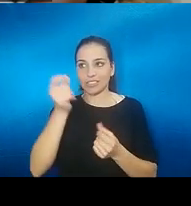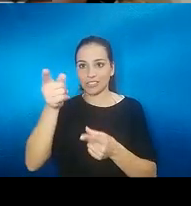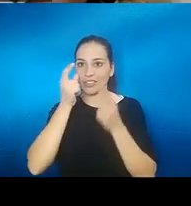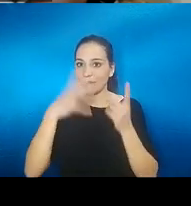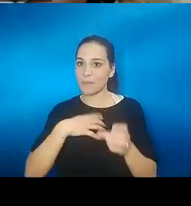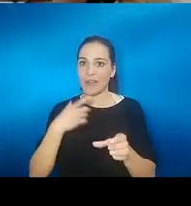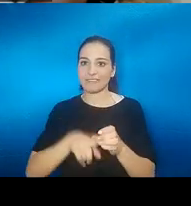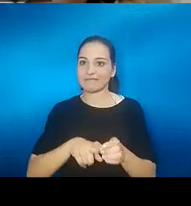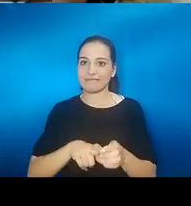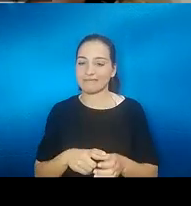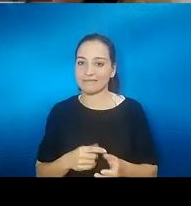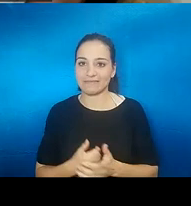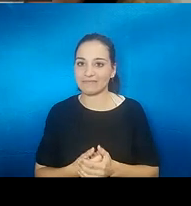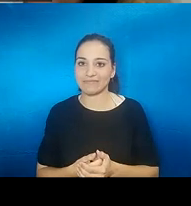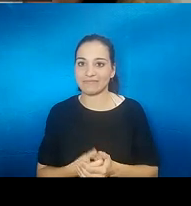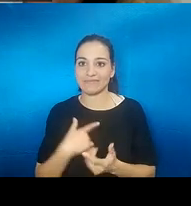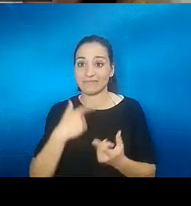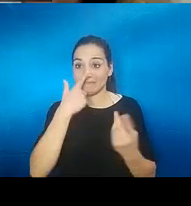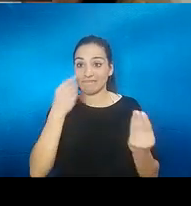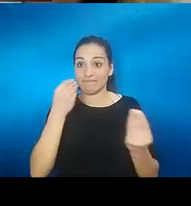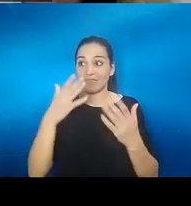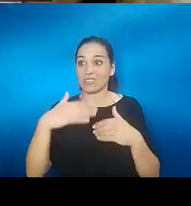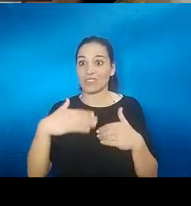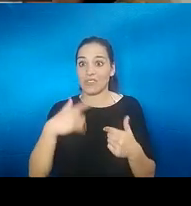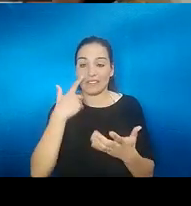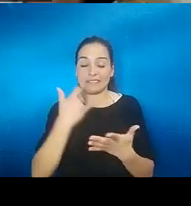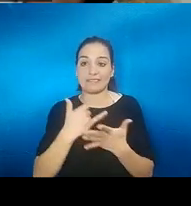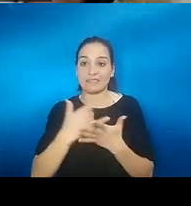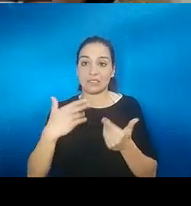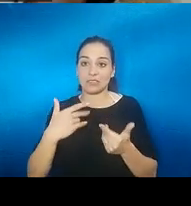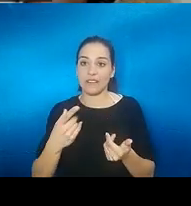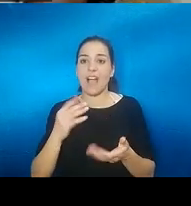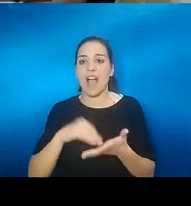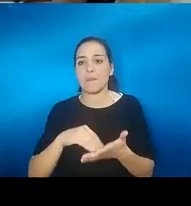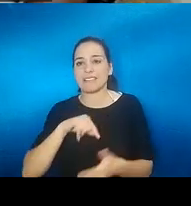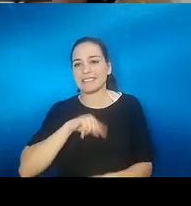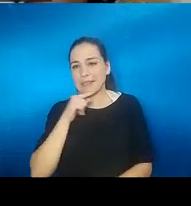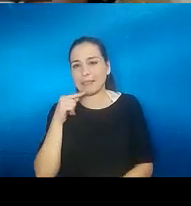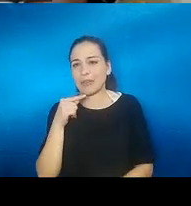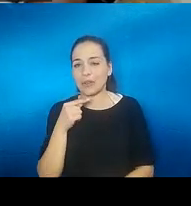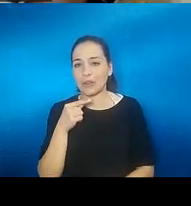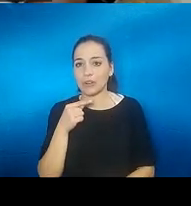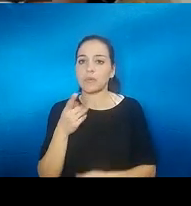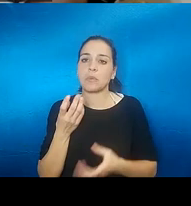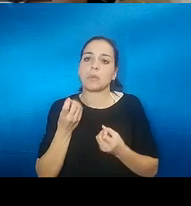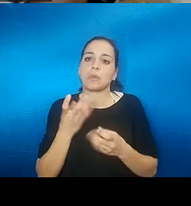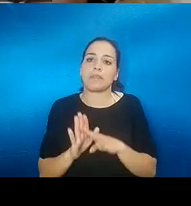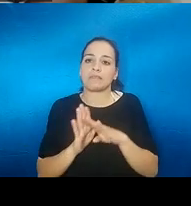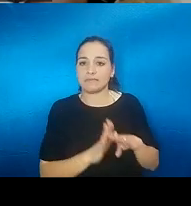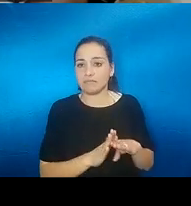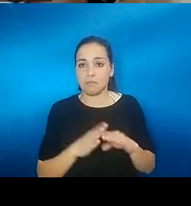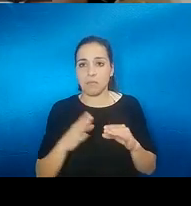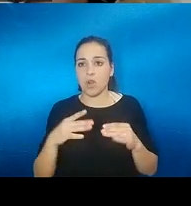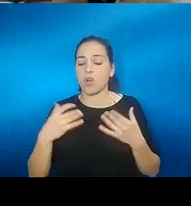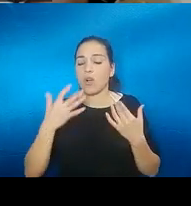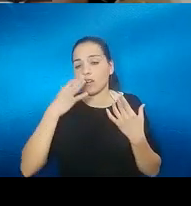no no percibo nada no huelo nada y a veces duele pero bueno al margen de eso yo llevo una vida normal